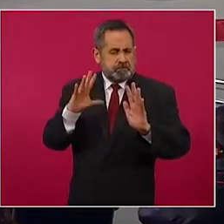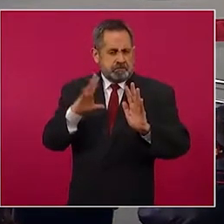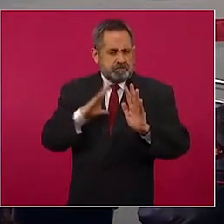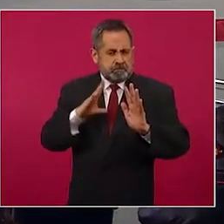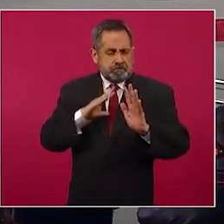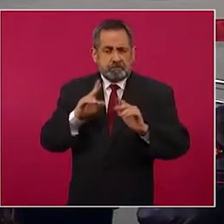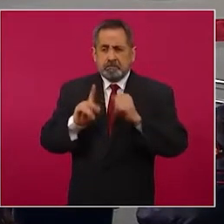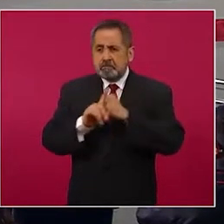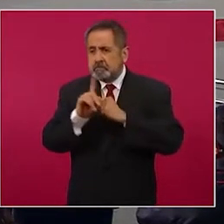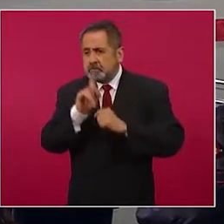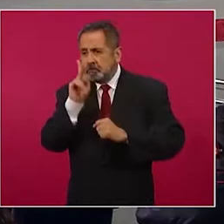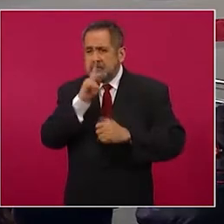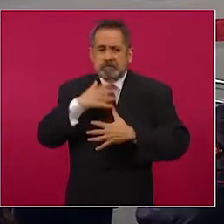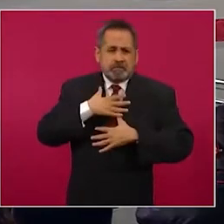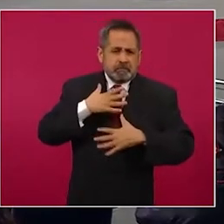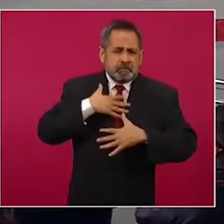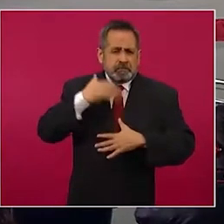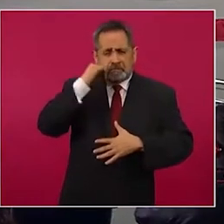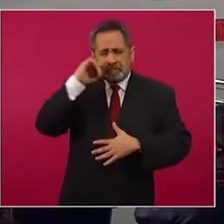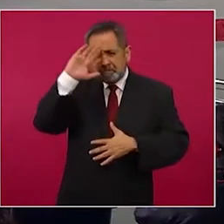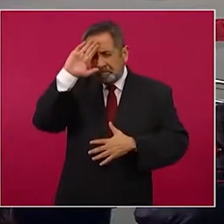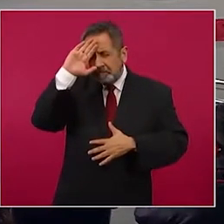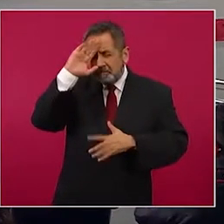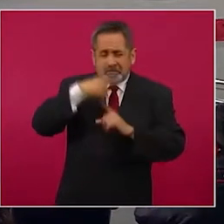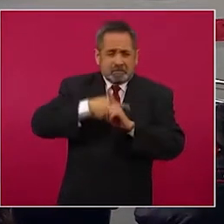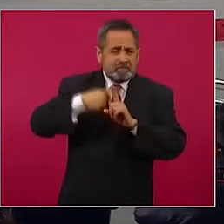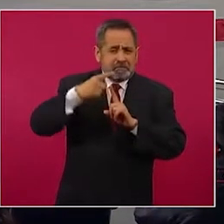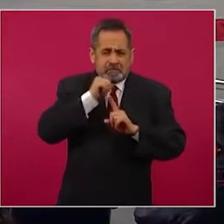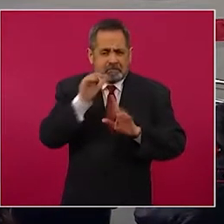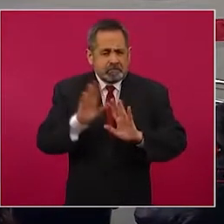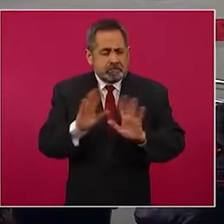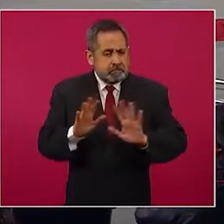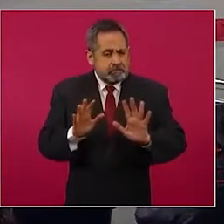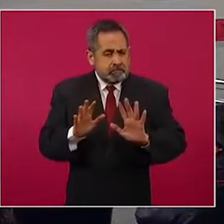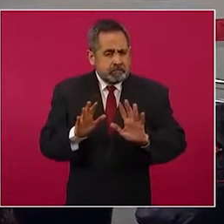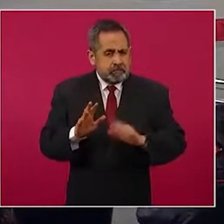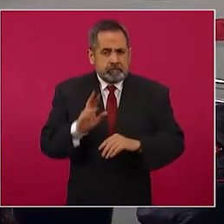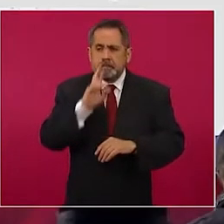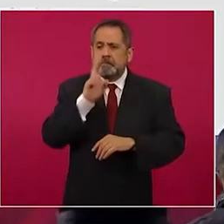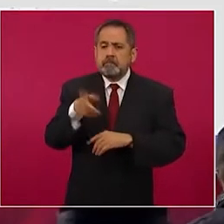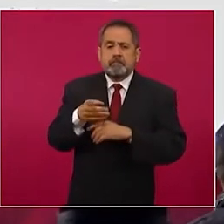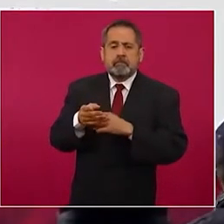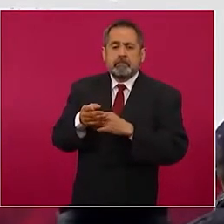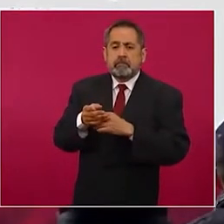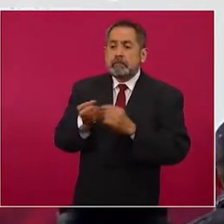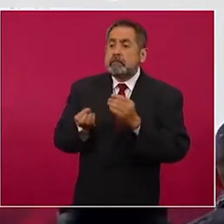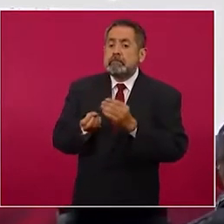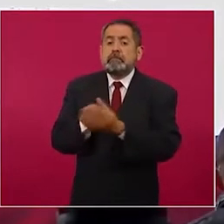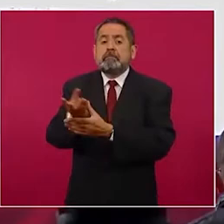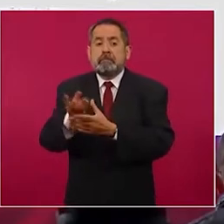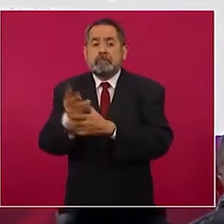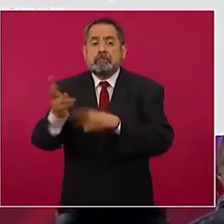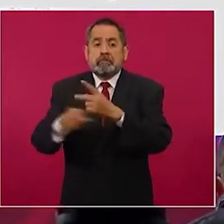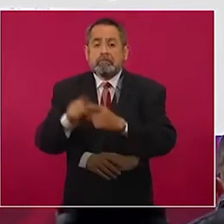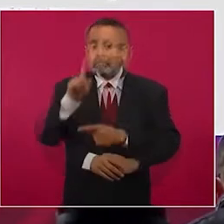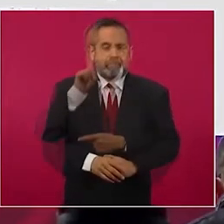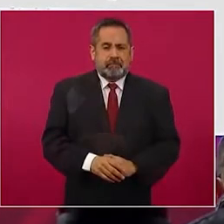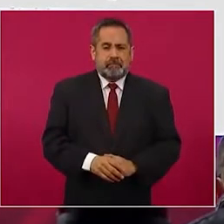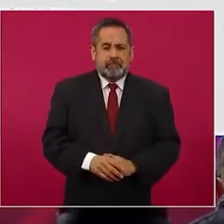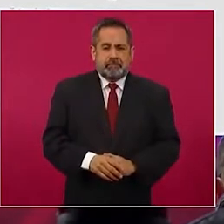dificultades respiratorias ni fiebre alta, eviten salir a hacerse una prueba de COVID.